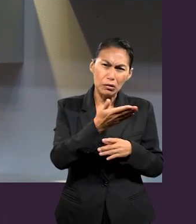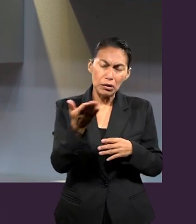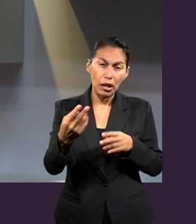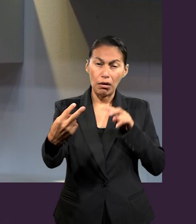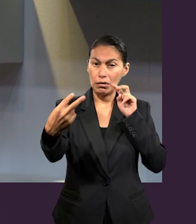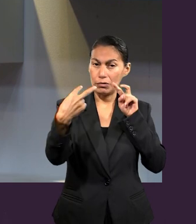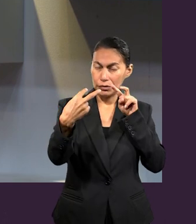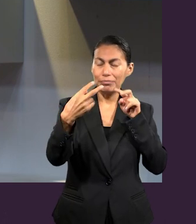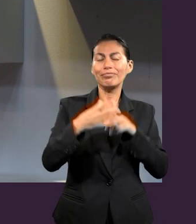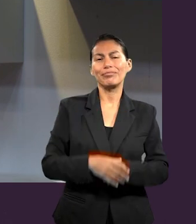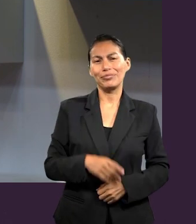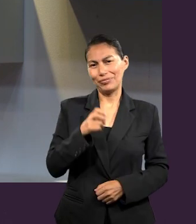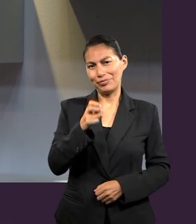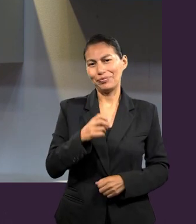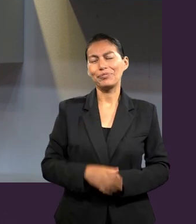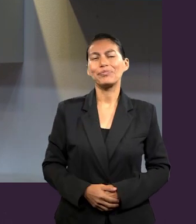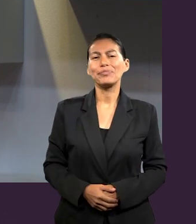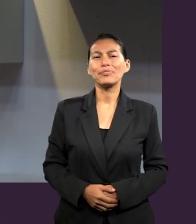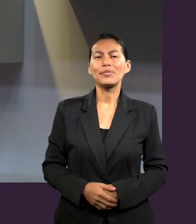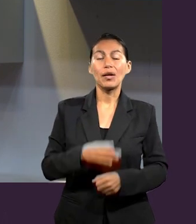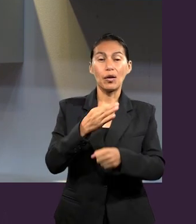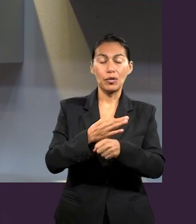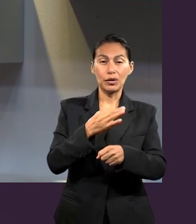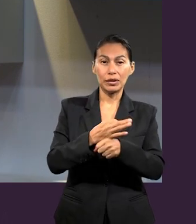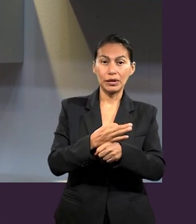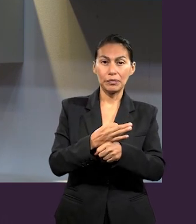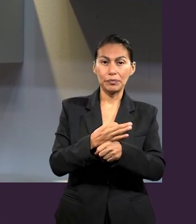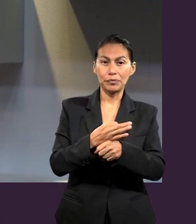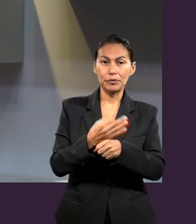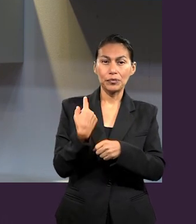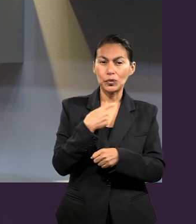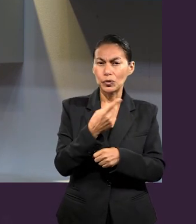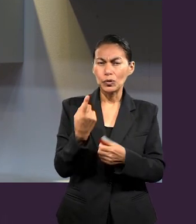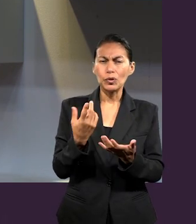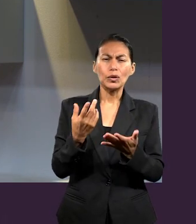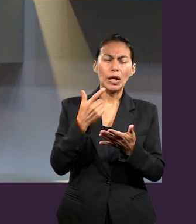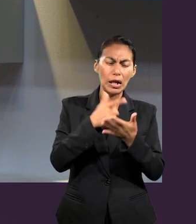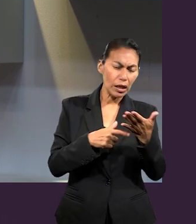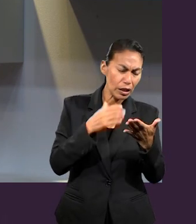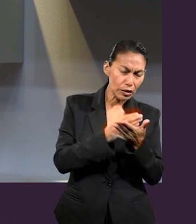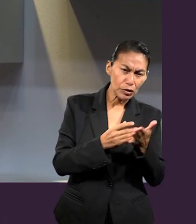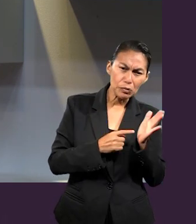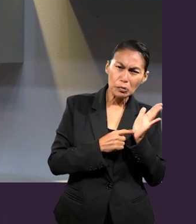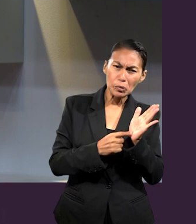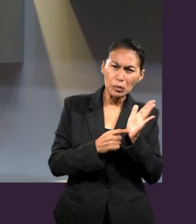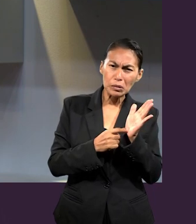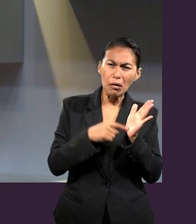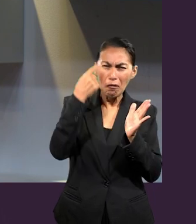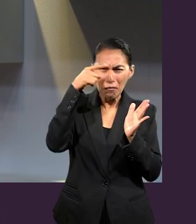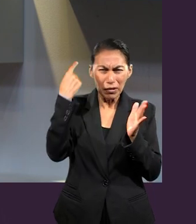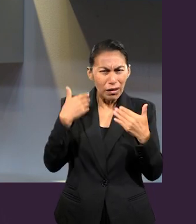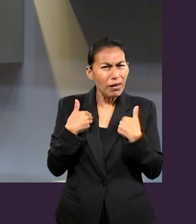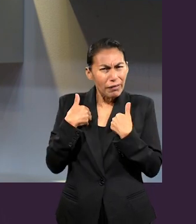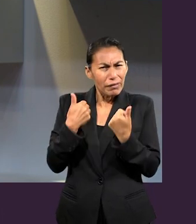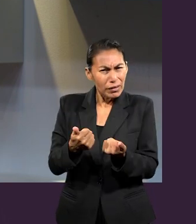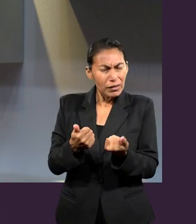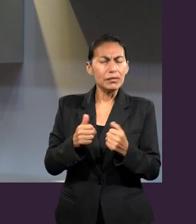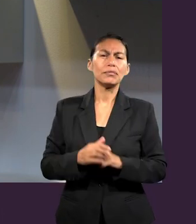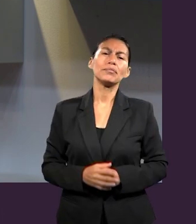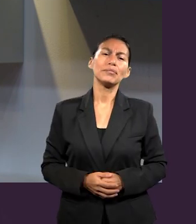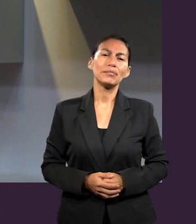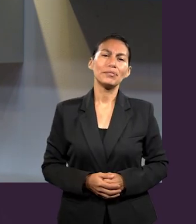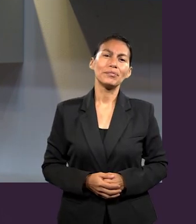donde nos están sintonizando. En esta ocasión queremos presentarles el repaso de nuestra lección de una manera